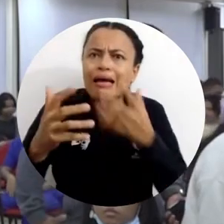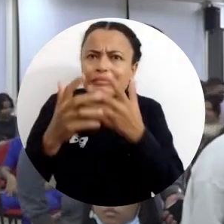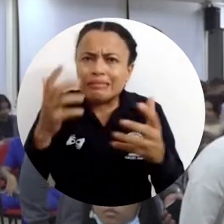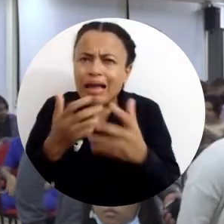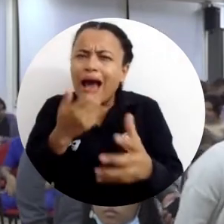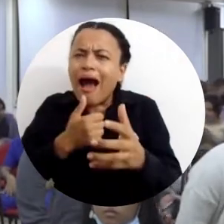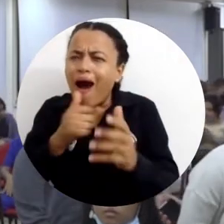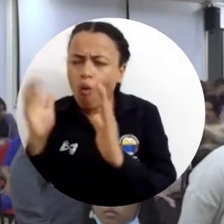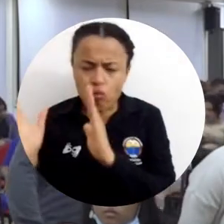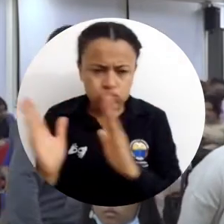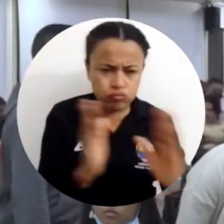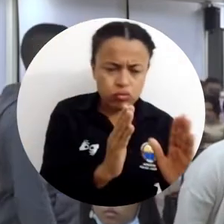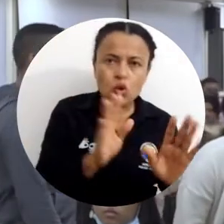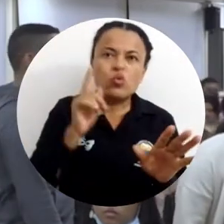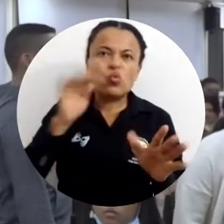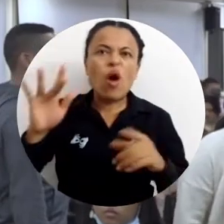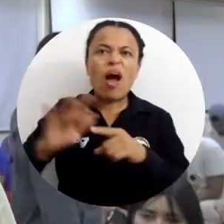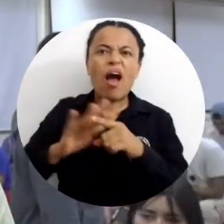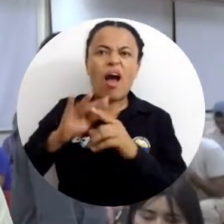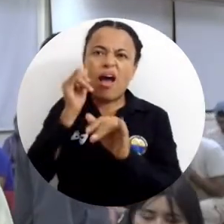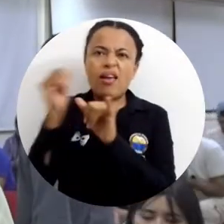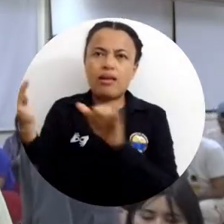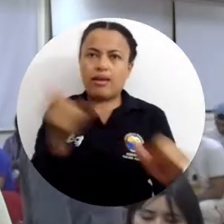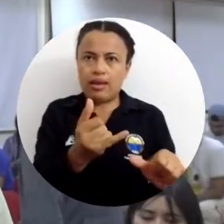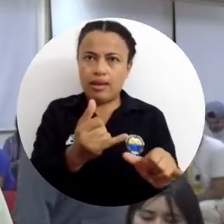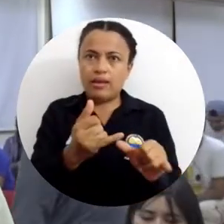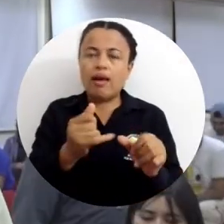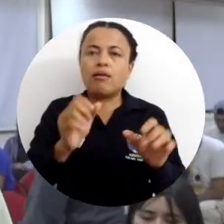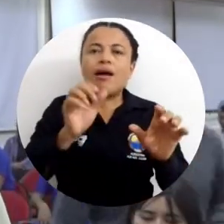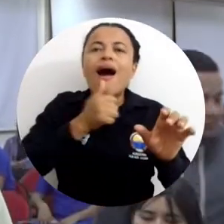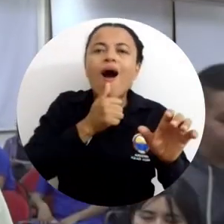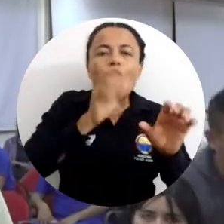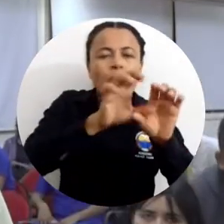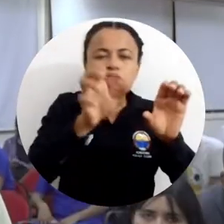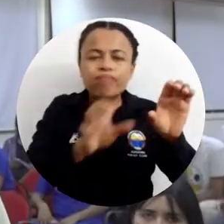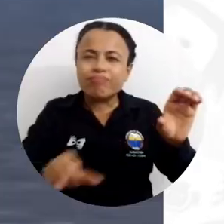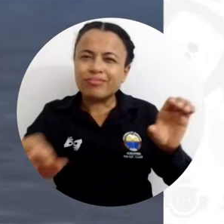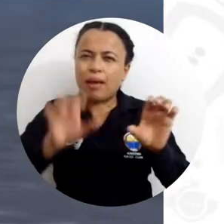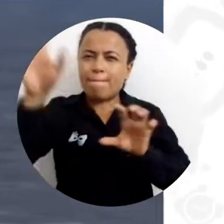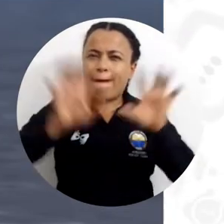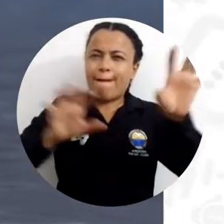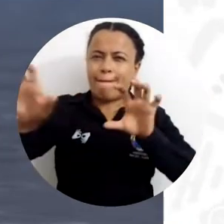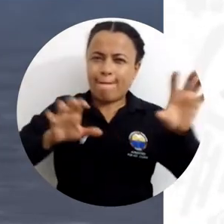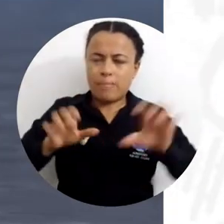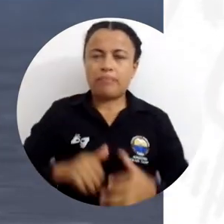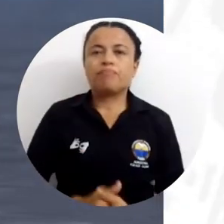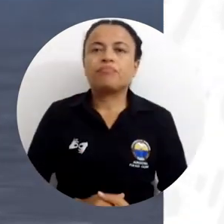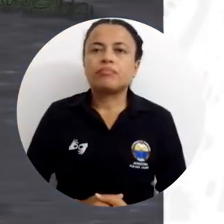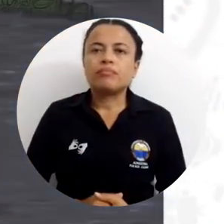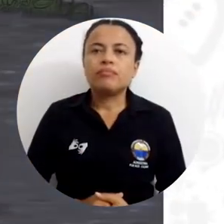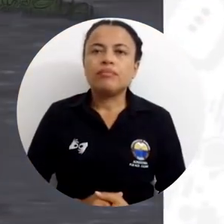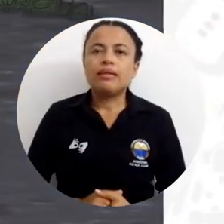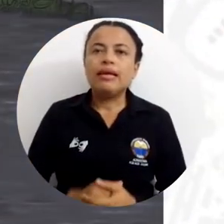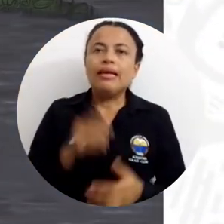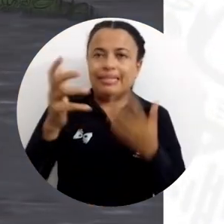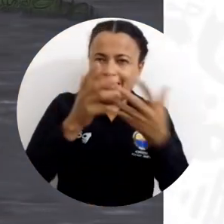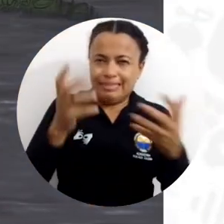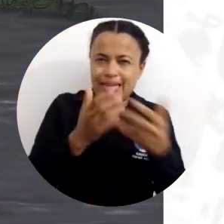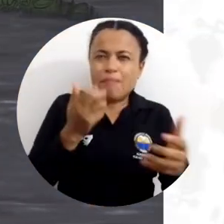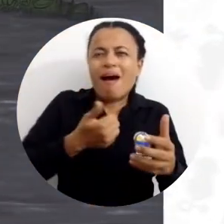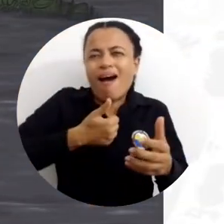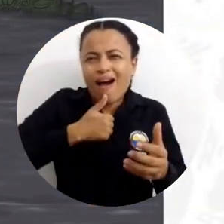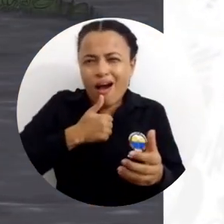totalmente con aplicación ingenieril de los acueductos en nuestras regiones. El sistema hidráulico cenú que data desde